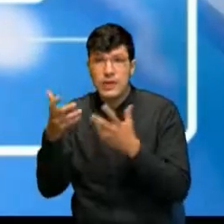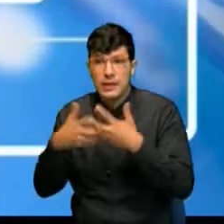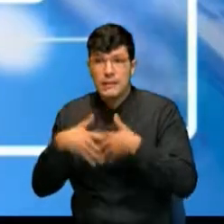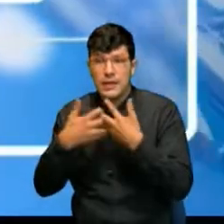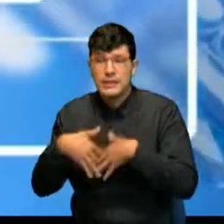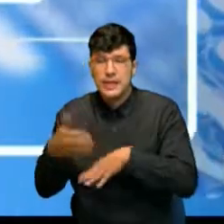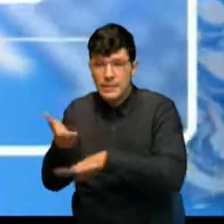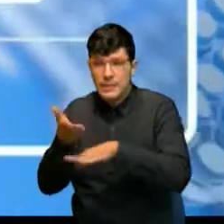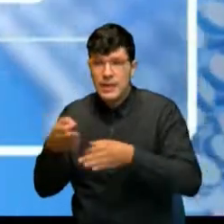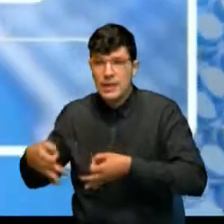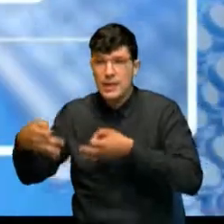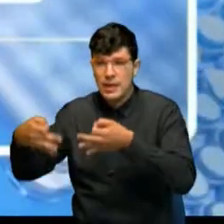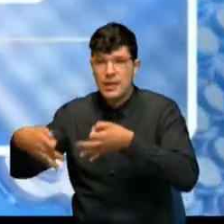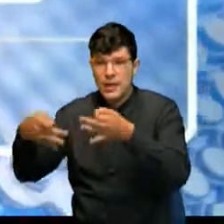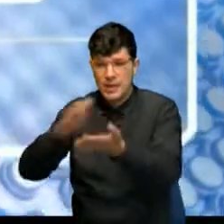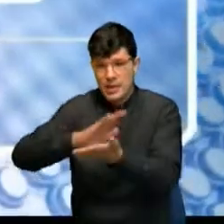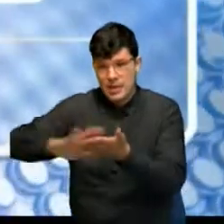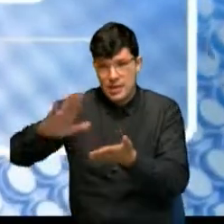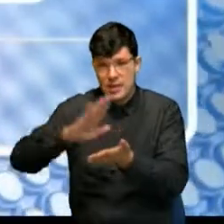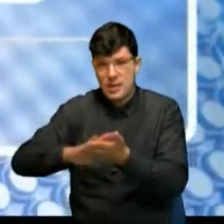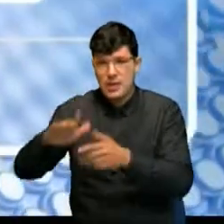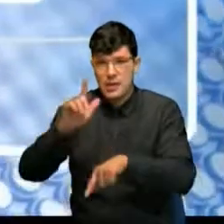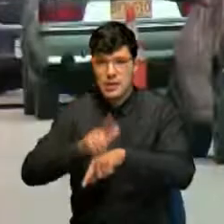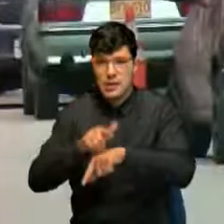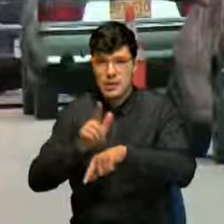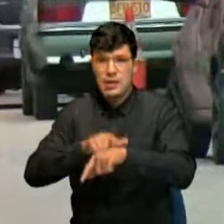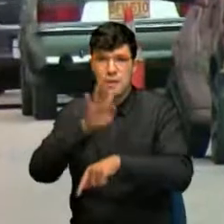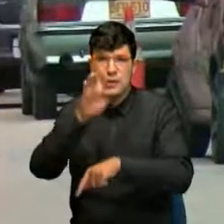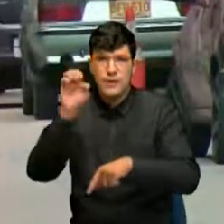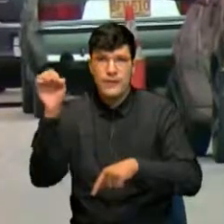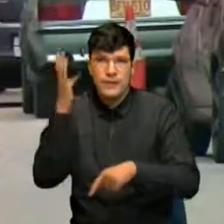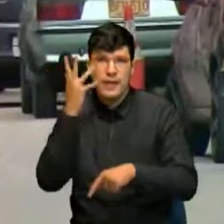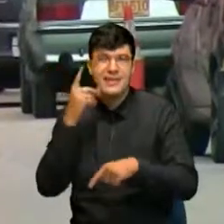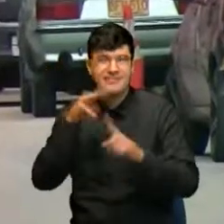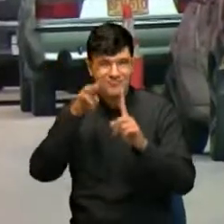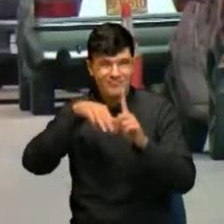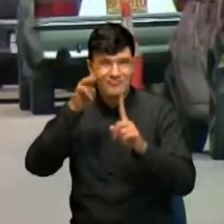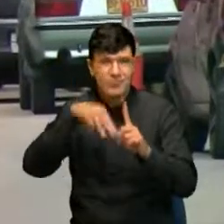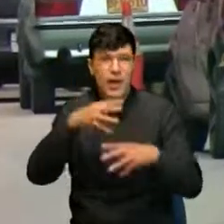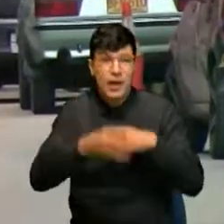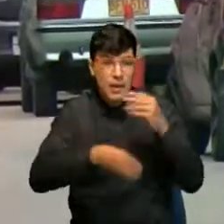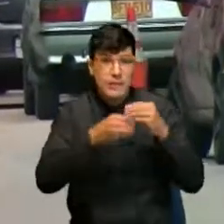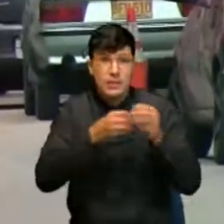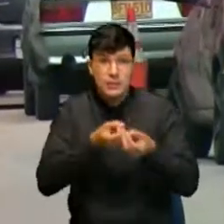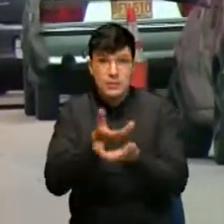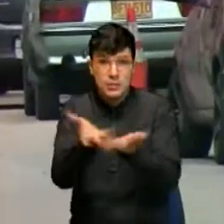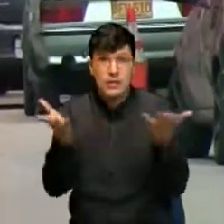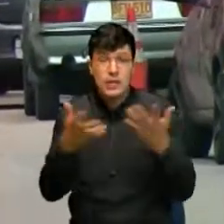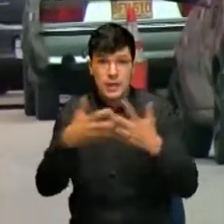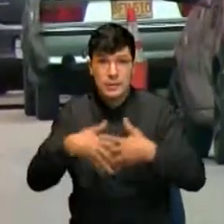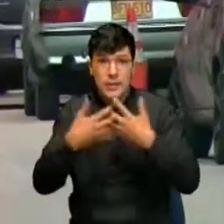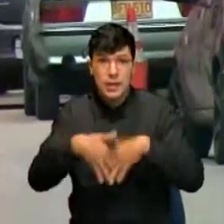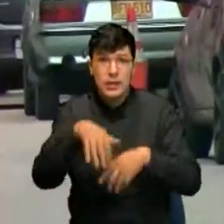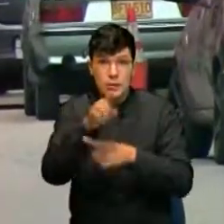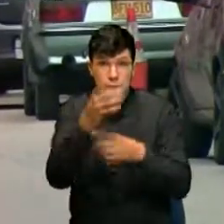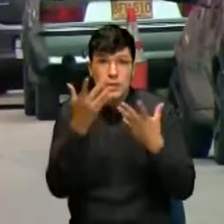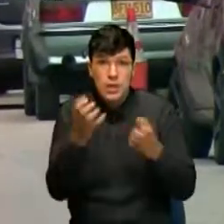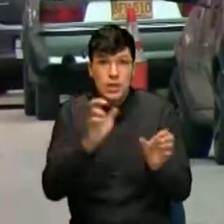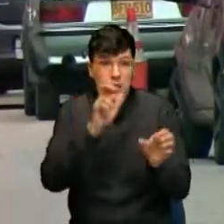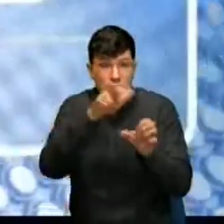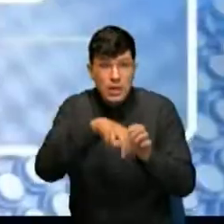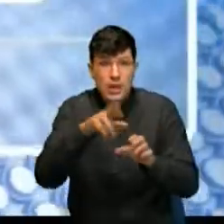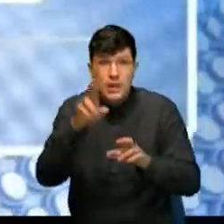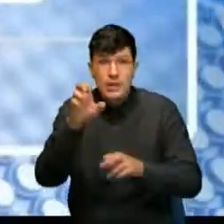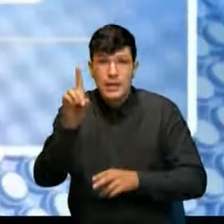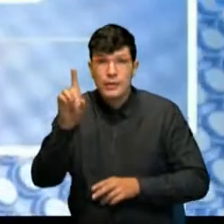una prórroga la cual fue otorgada por el término de 90 días. Igualmente hay una nueva convocatoria para las personas que se encuentren en Red Unidos.